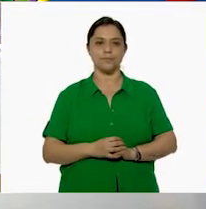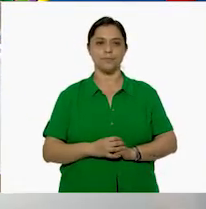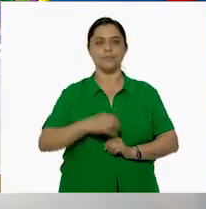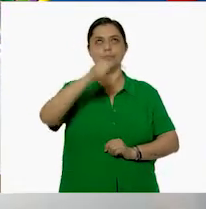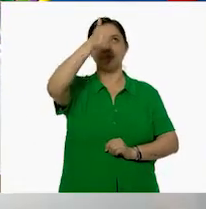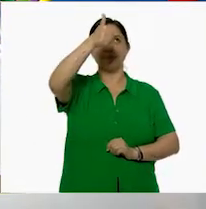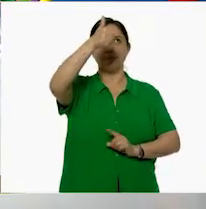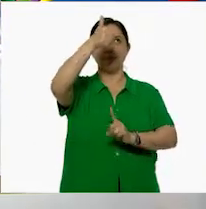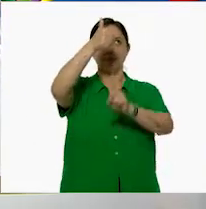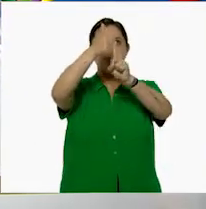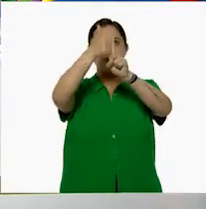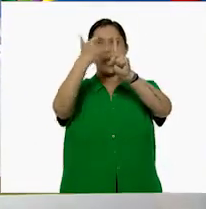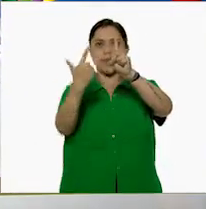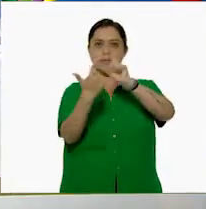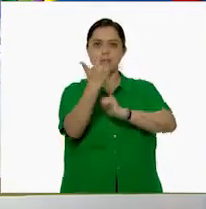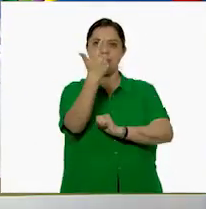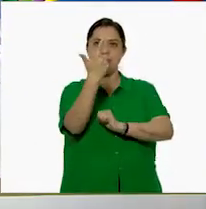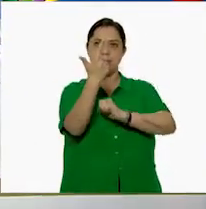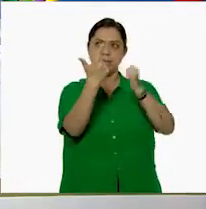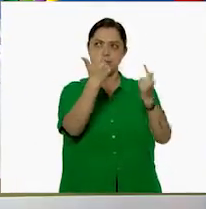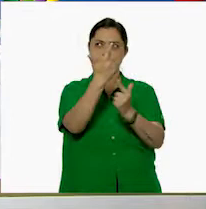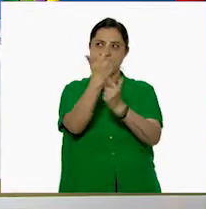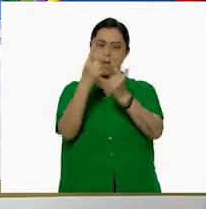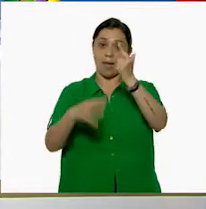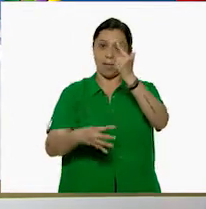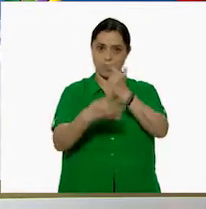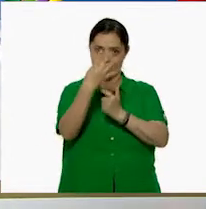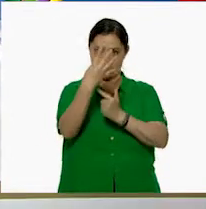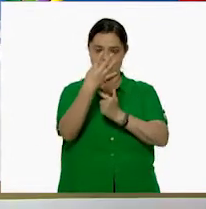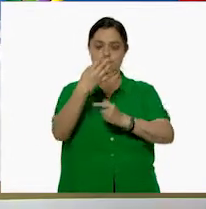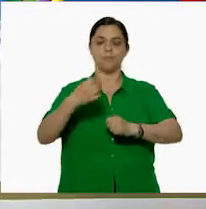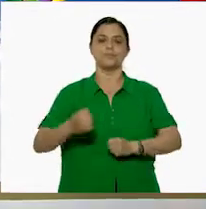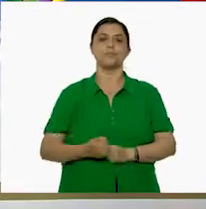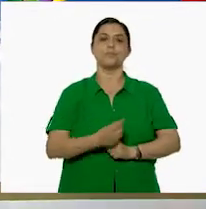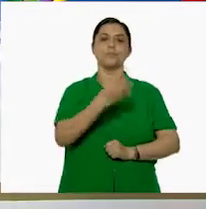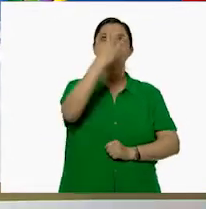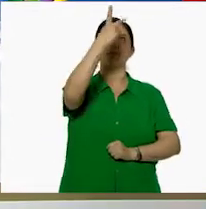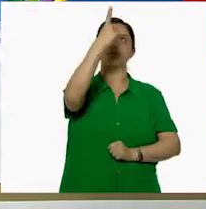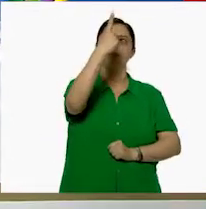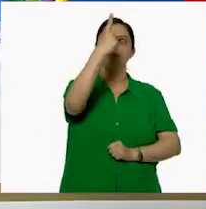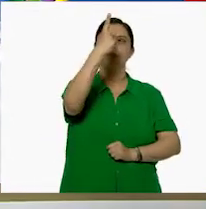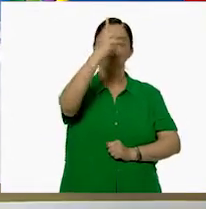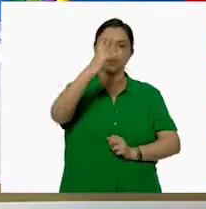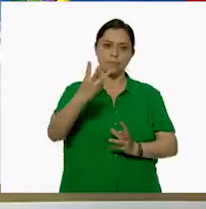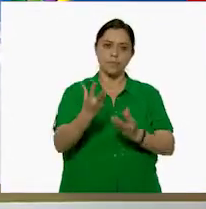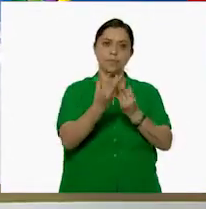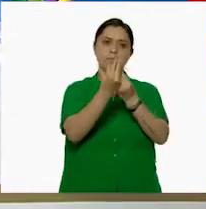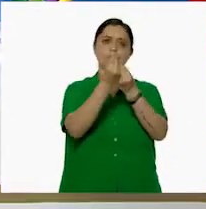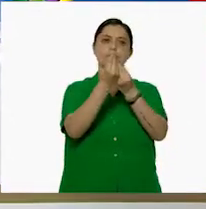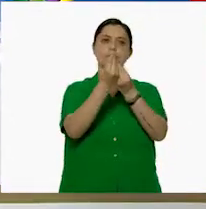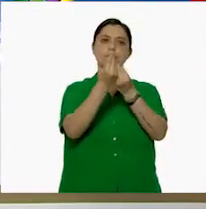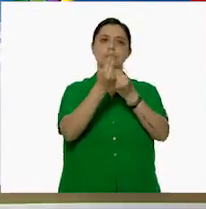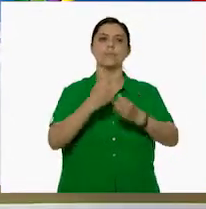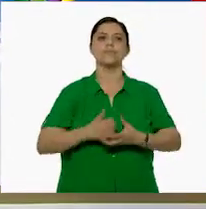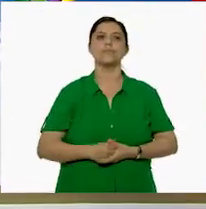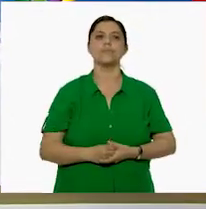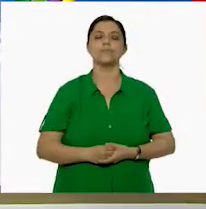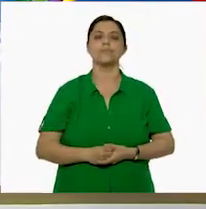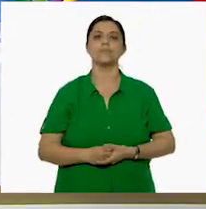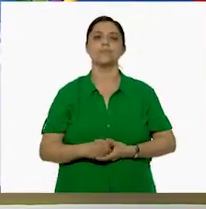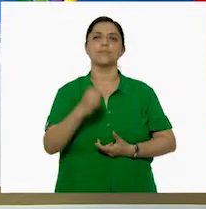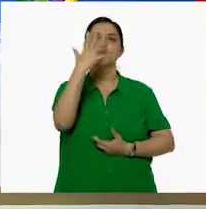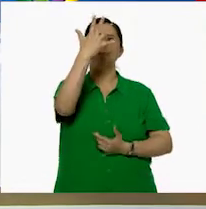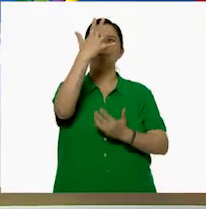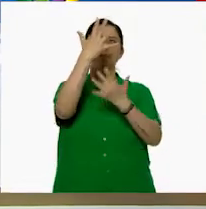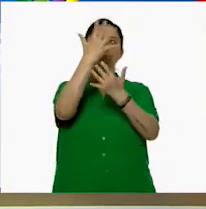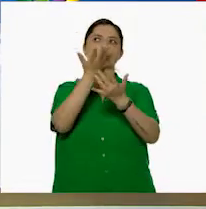y 1, 7. ¿Y 7? 14. 4. Y llevamos 1. 1. Entonces, 5